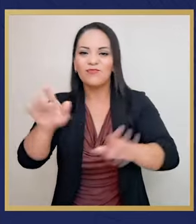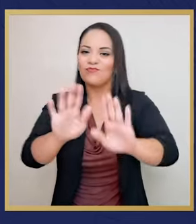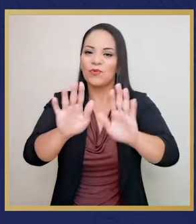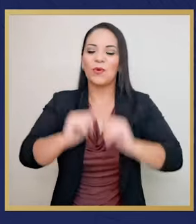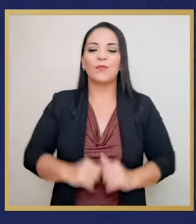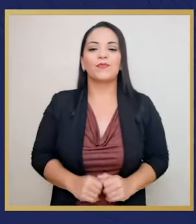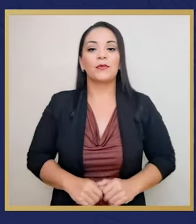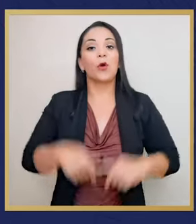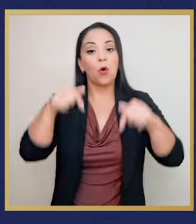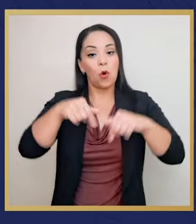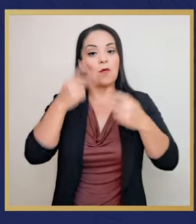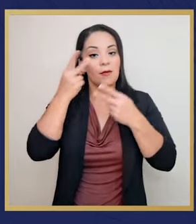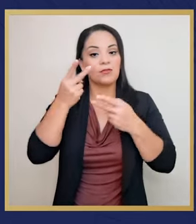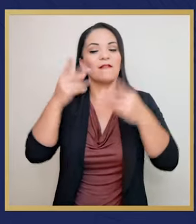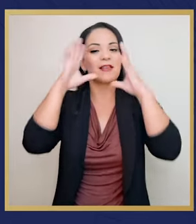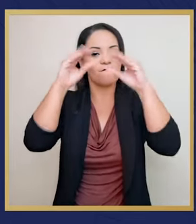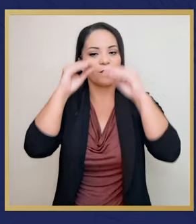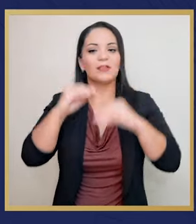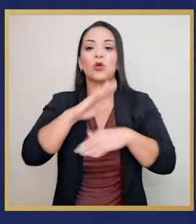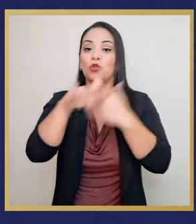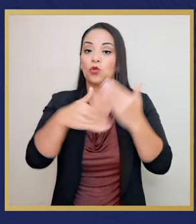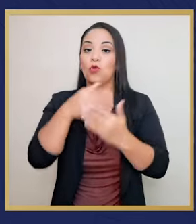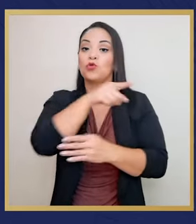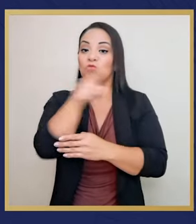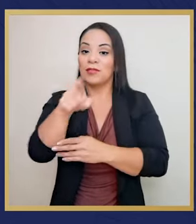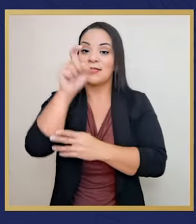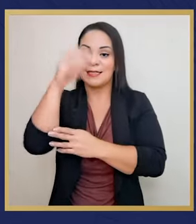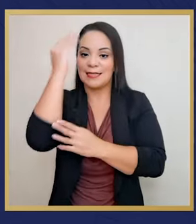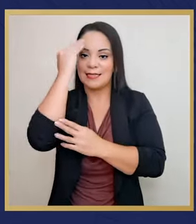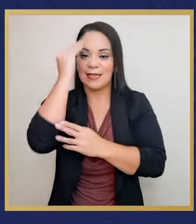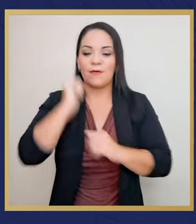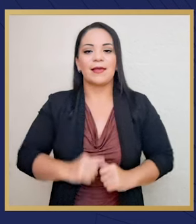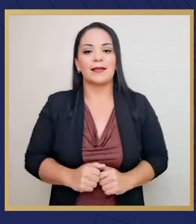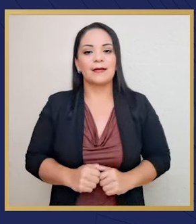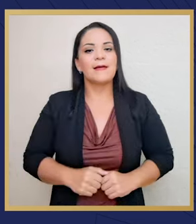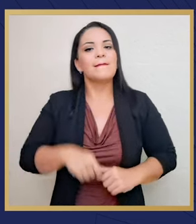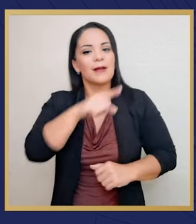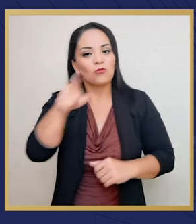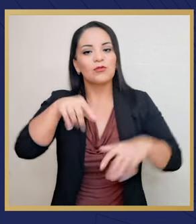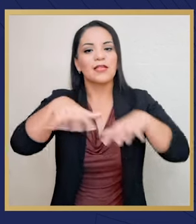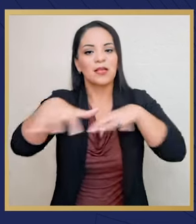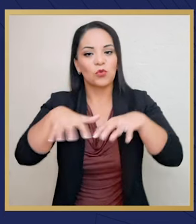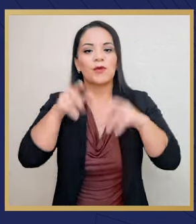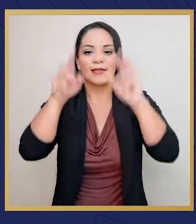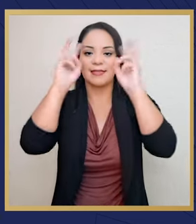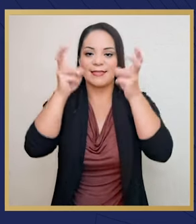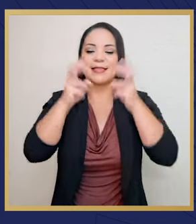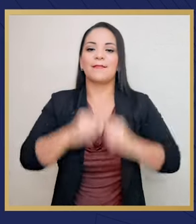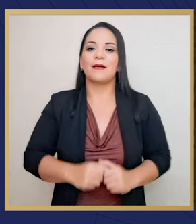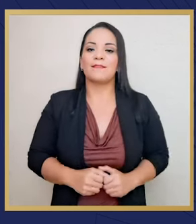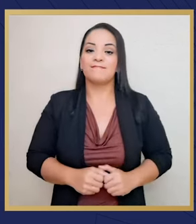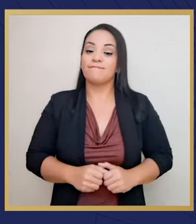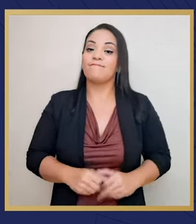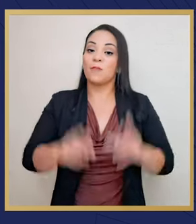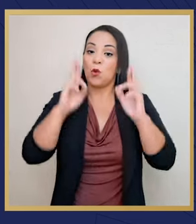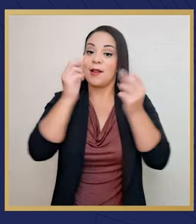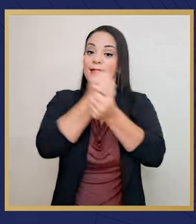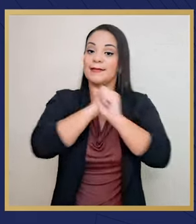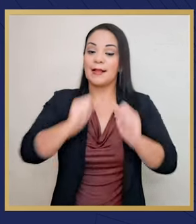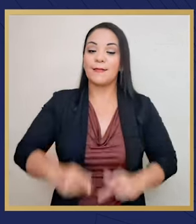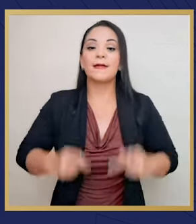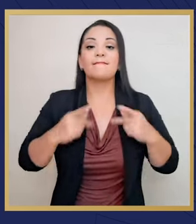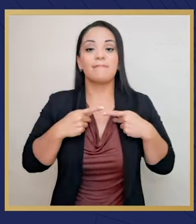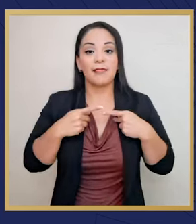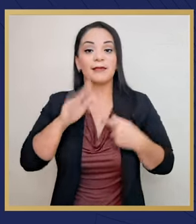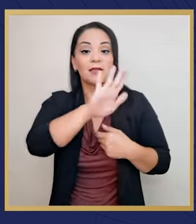Hoy vamos a ver toda la información que usted como ciudadano necesita para actuar sobre este tema, para salvar